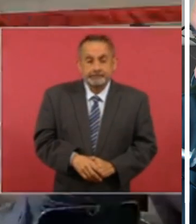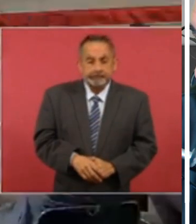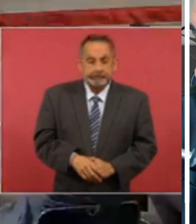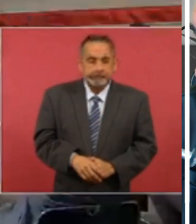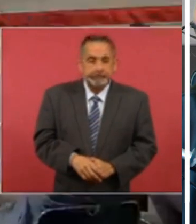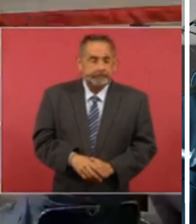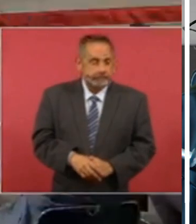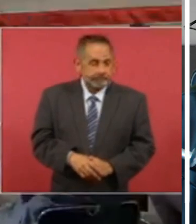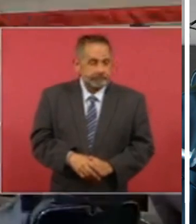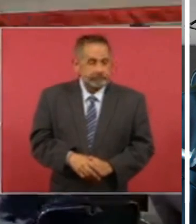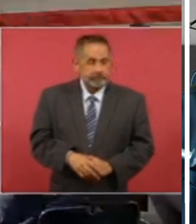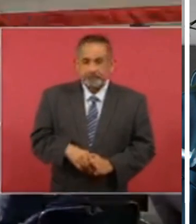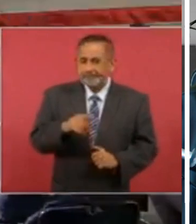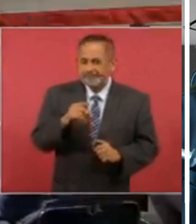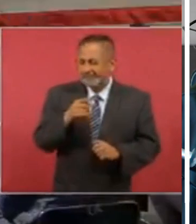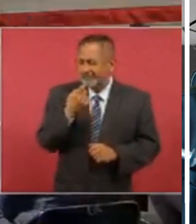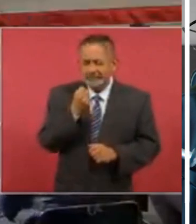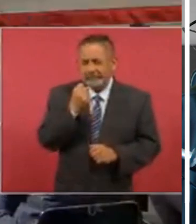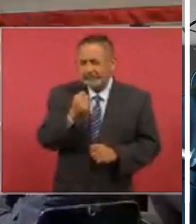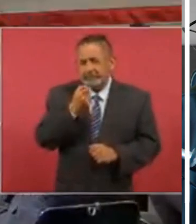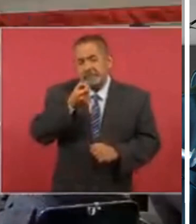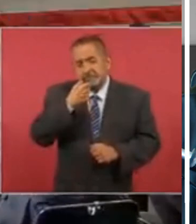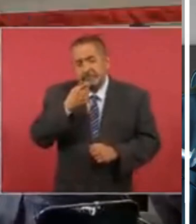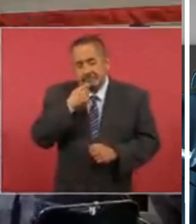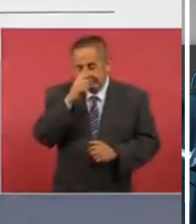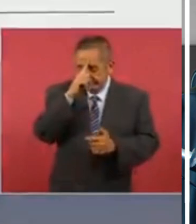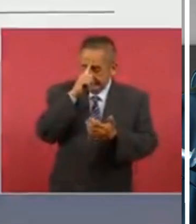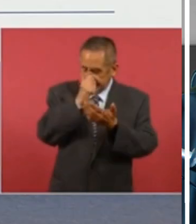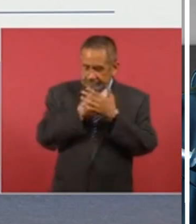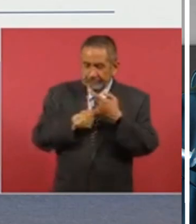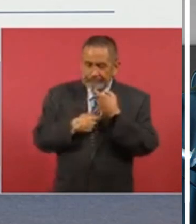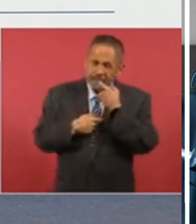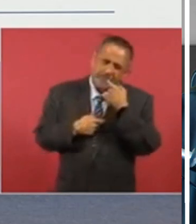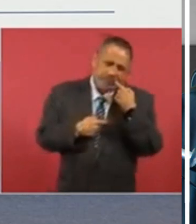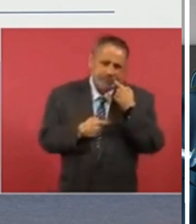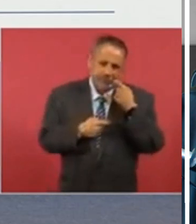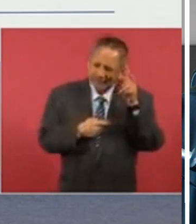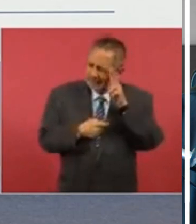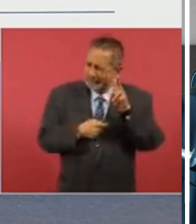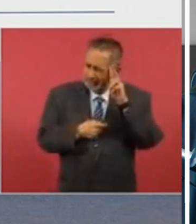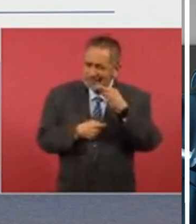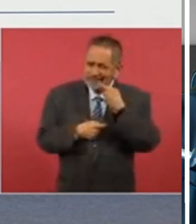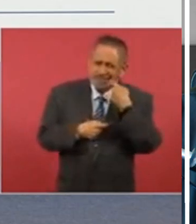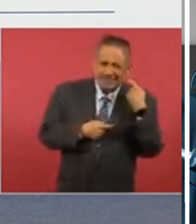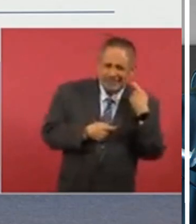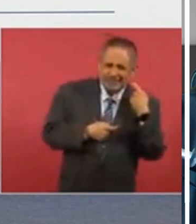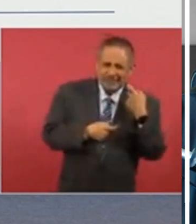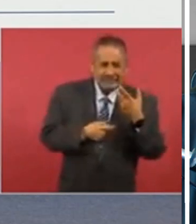los niveles tan elevados de adicción bueno